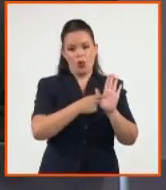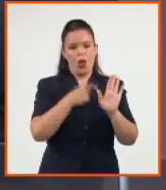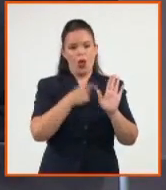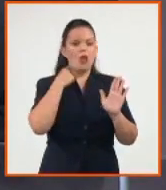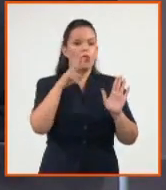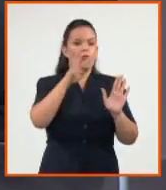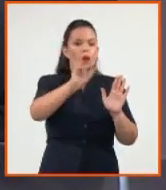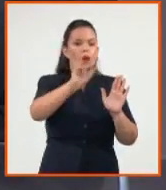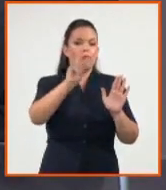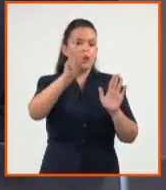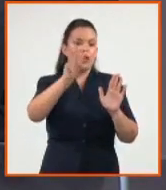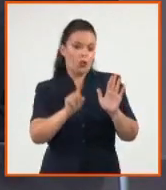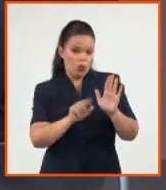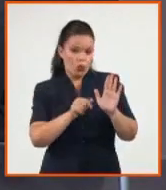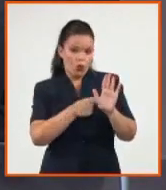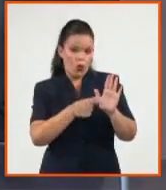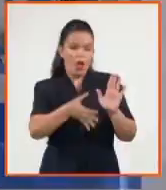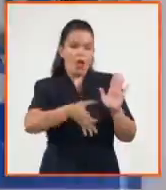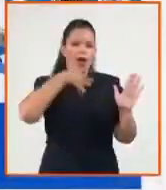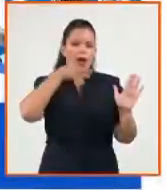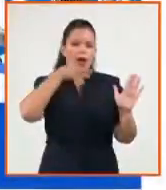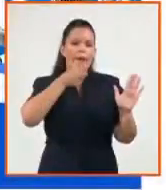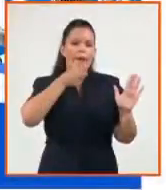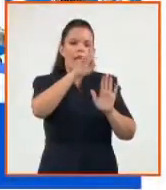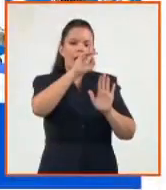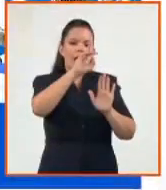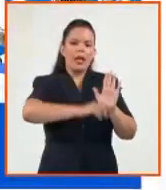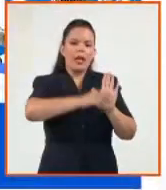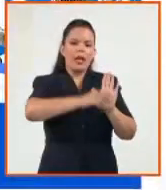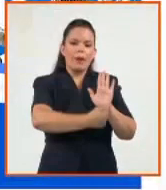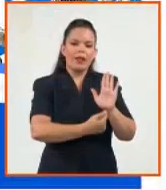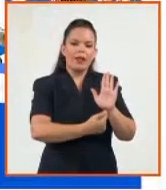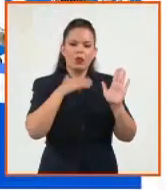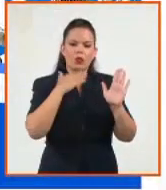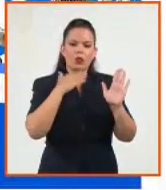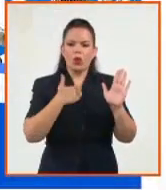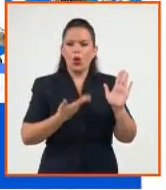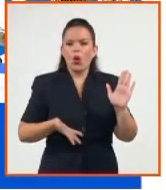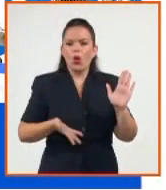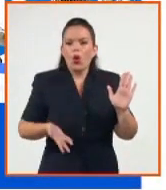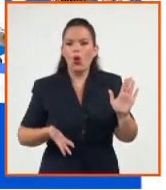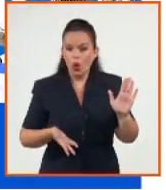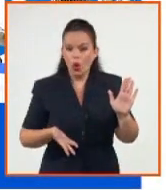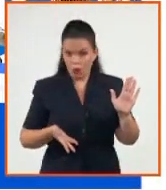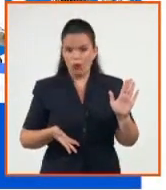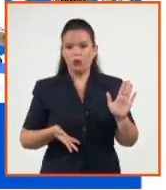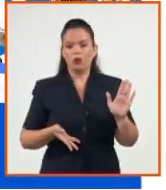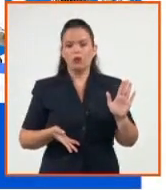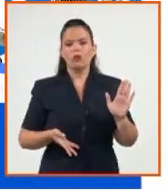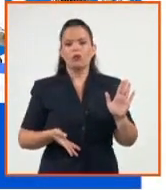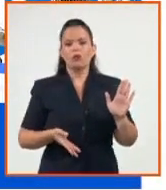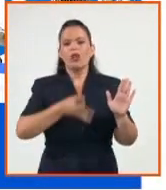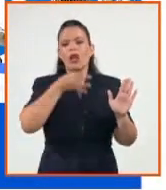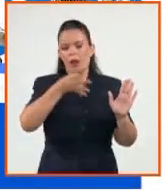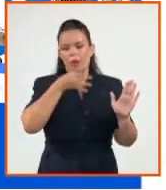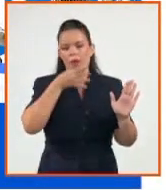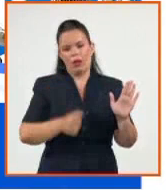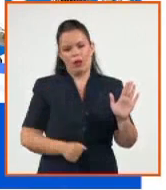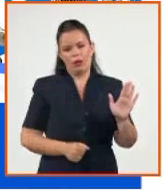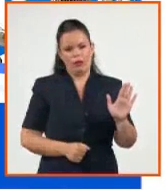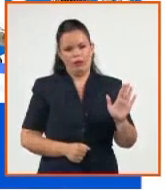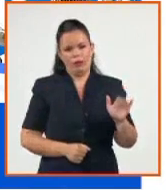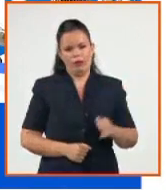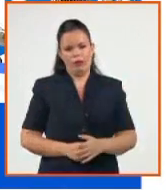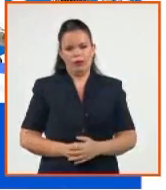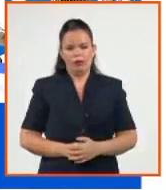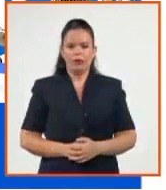reglamento para el modelo de actuación nacional ante incidentes de ciberseguridad. Decir que esto es